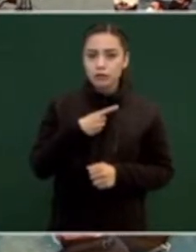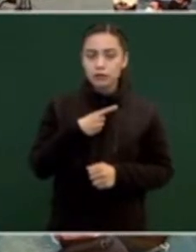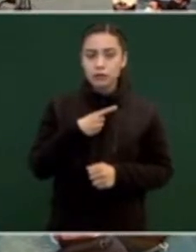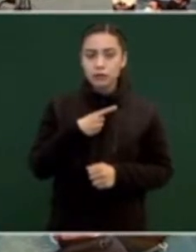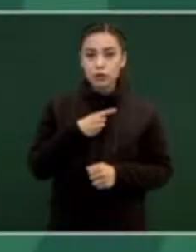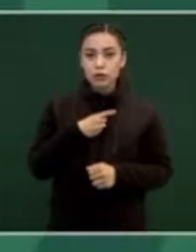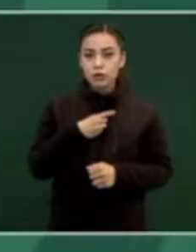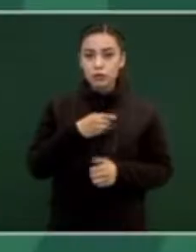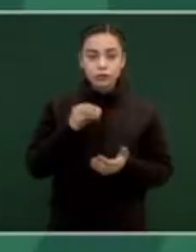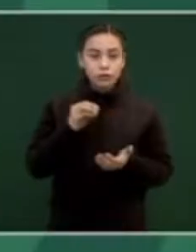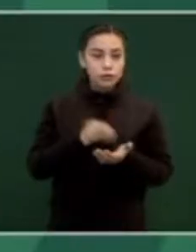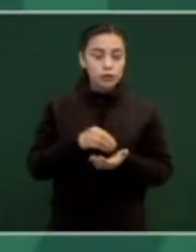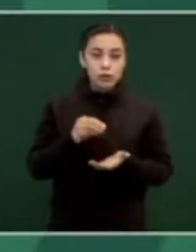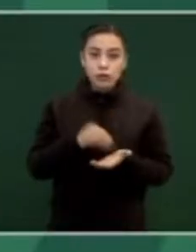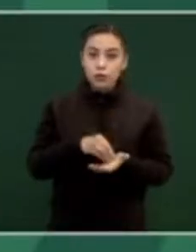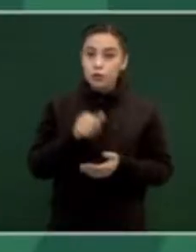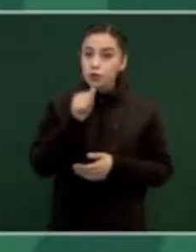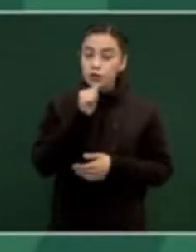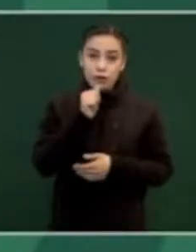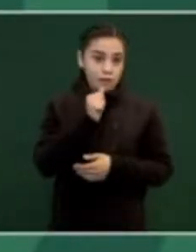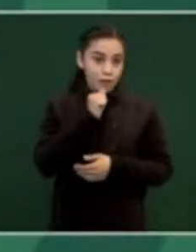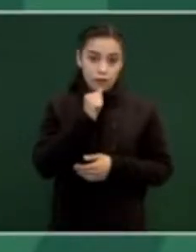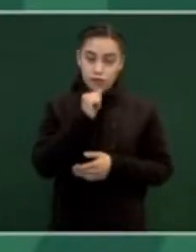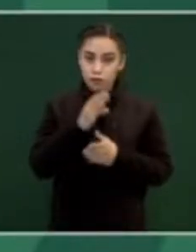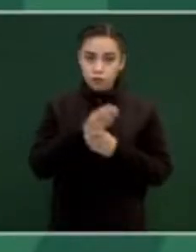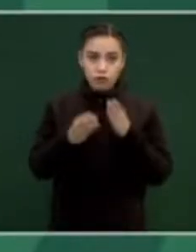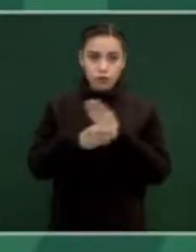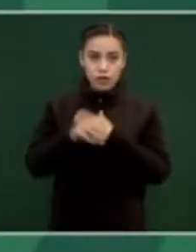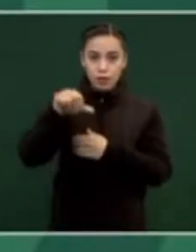cosas como ahora, me llegó a decir,